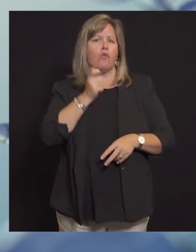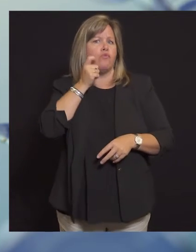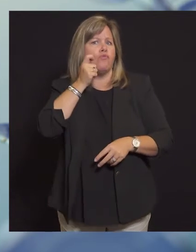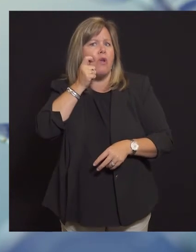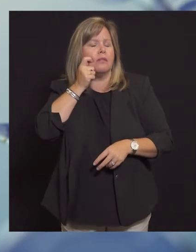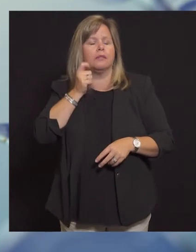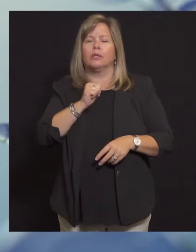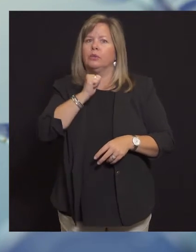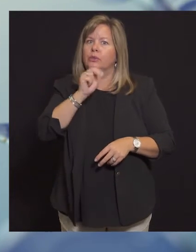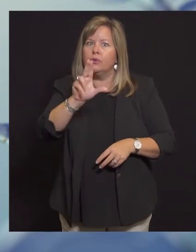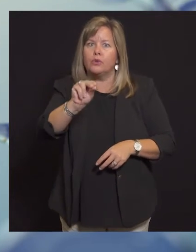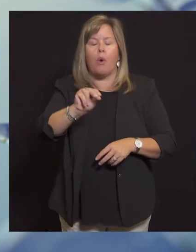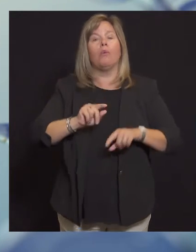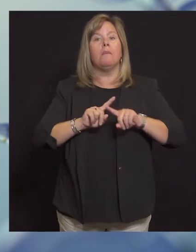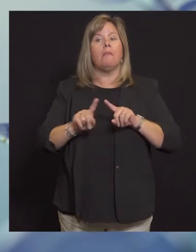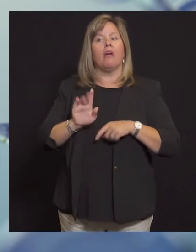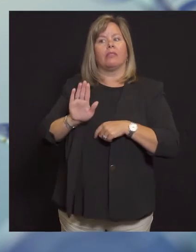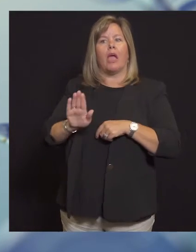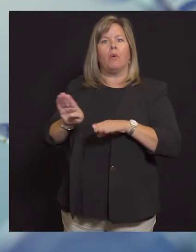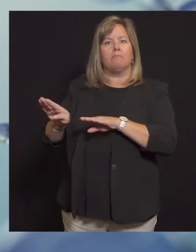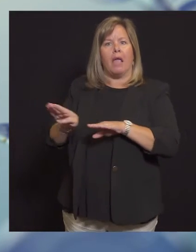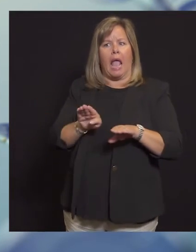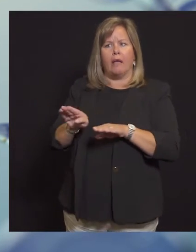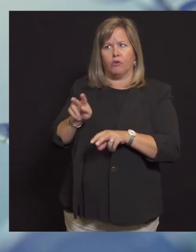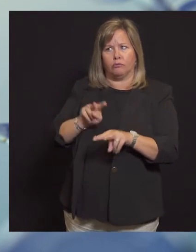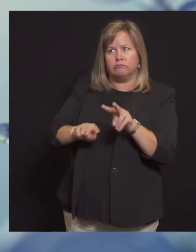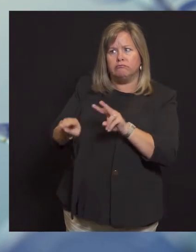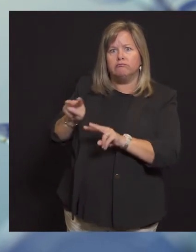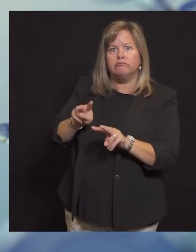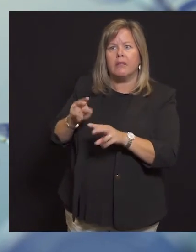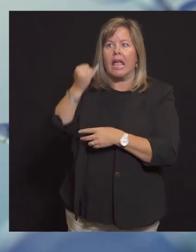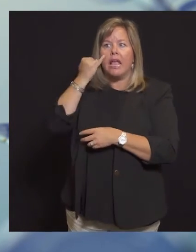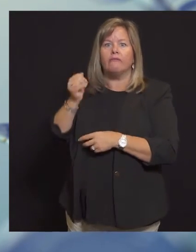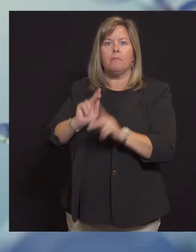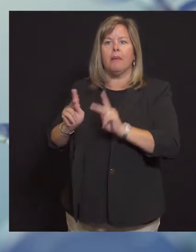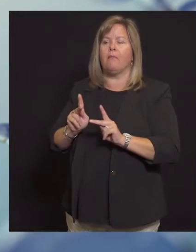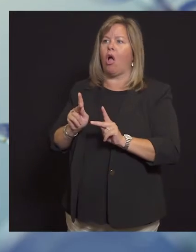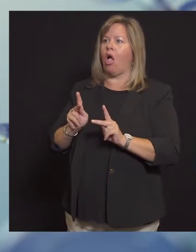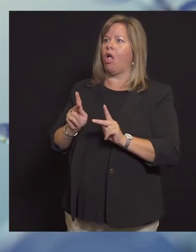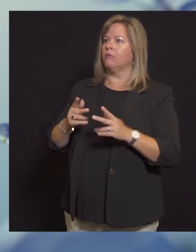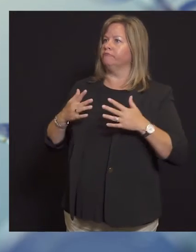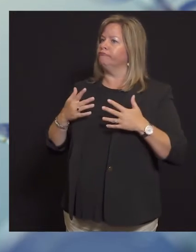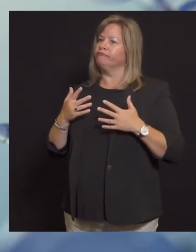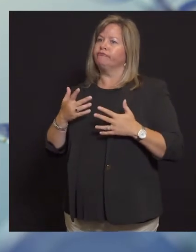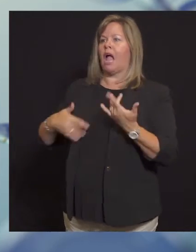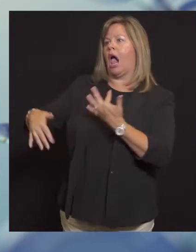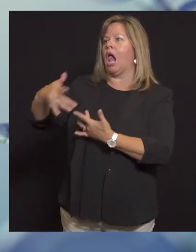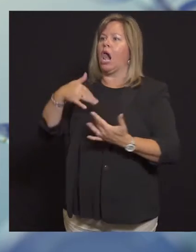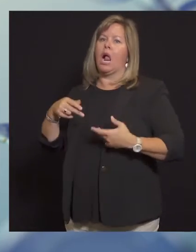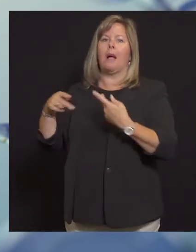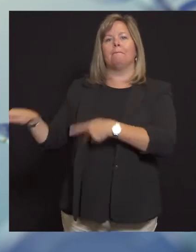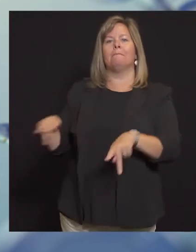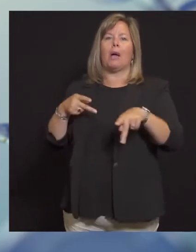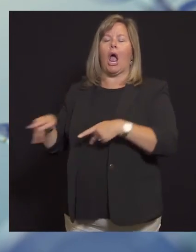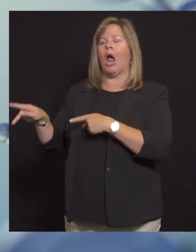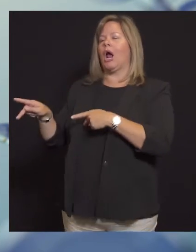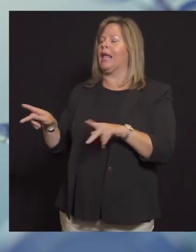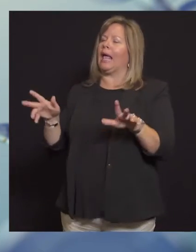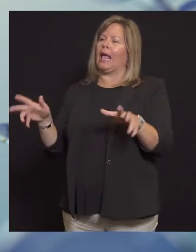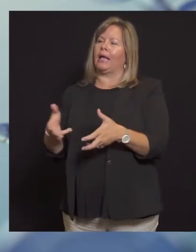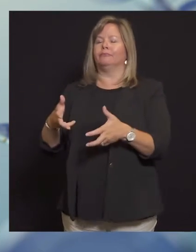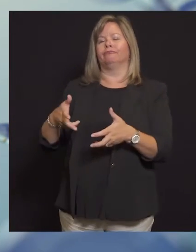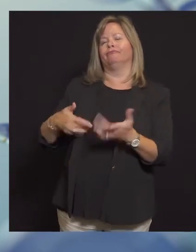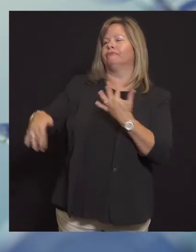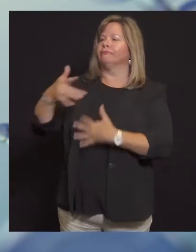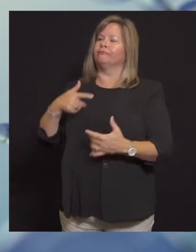personas o pensar que algunas personas son más arriesgadas que otras para estar cerca. La realidad es que si vas a mirar el